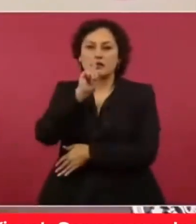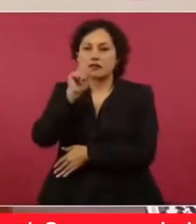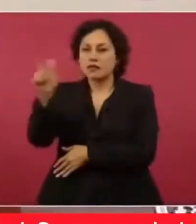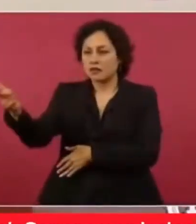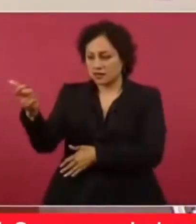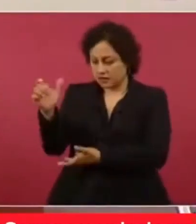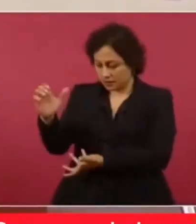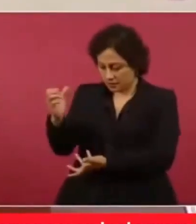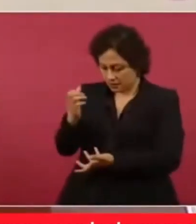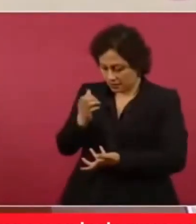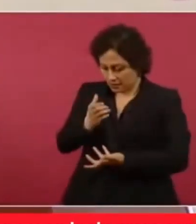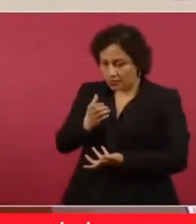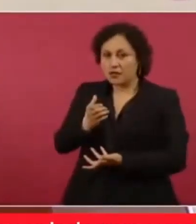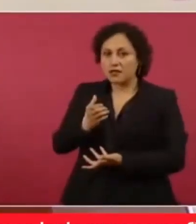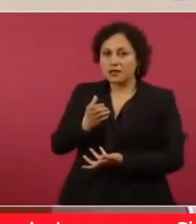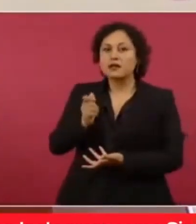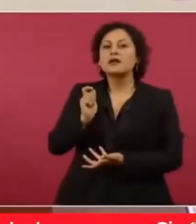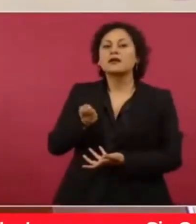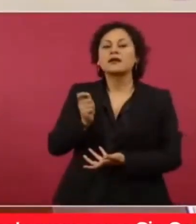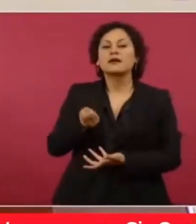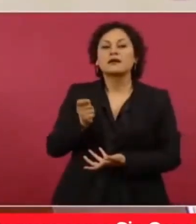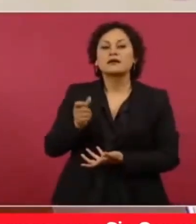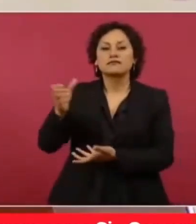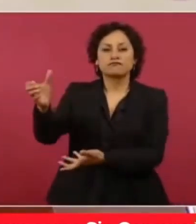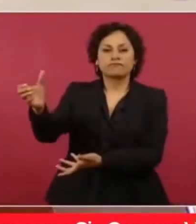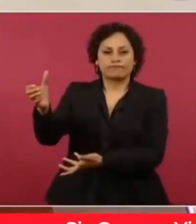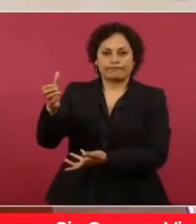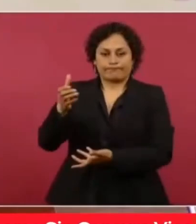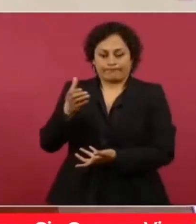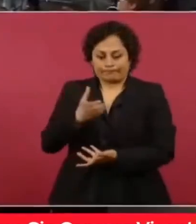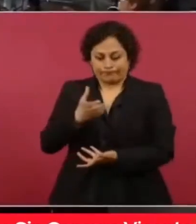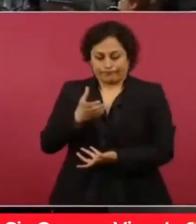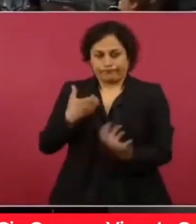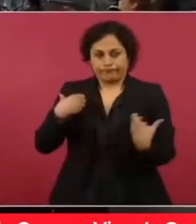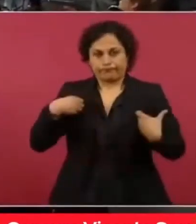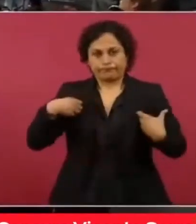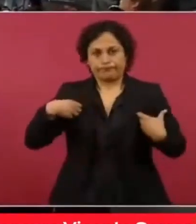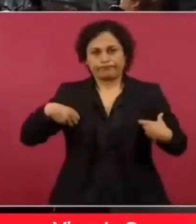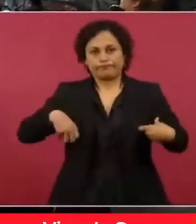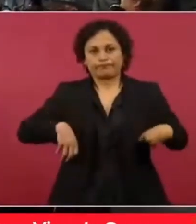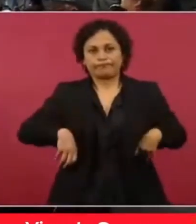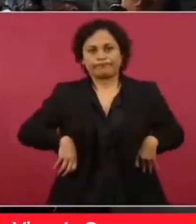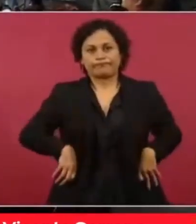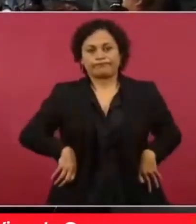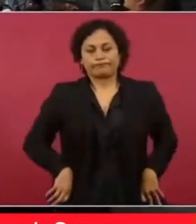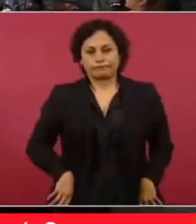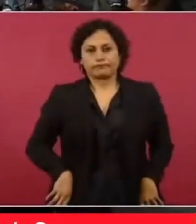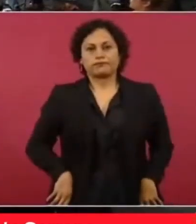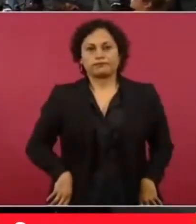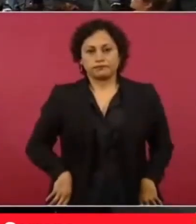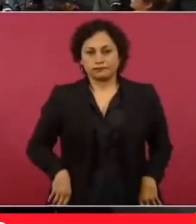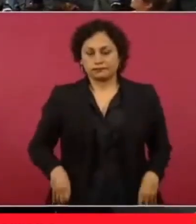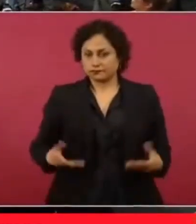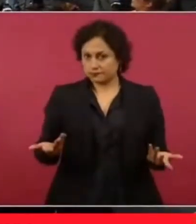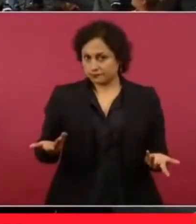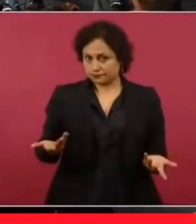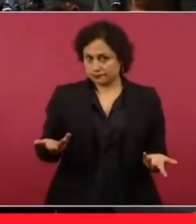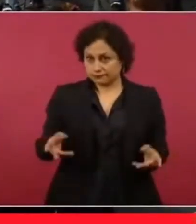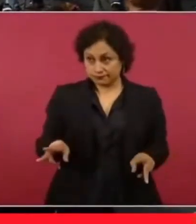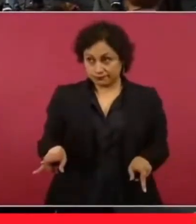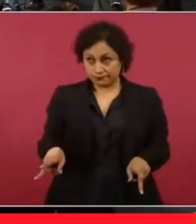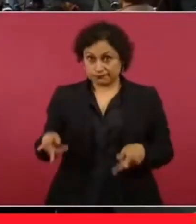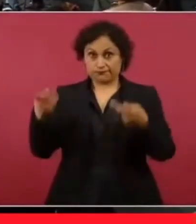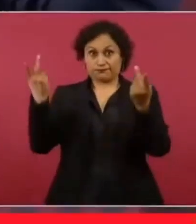los mejores bloques y ellos vendieron. Y ahí sí no